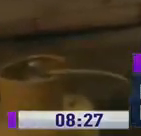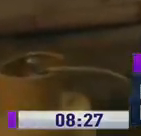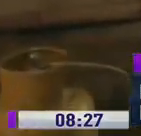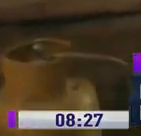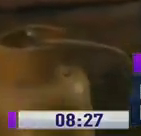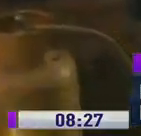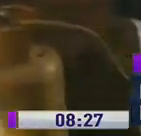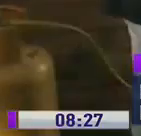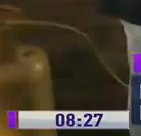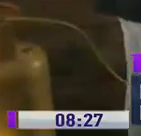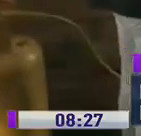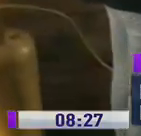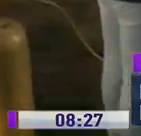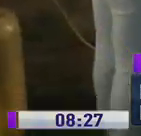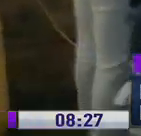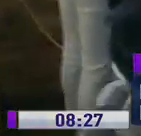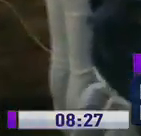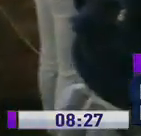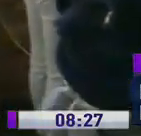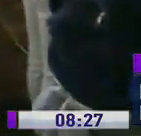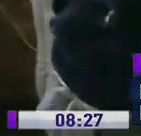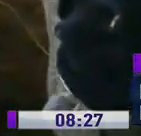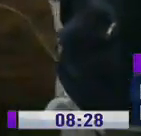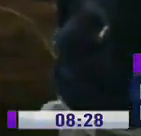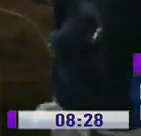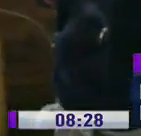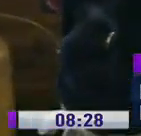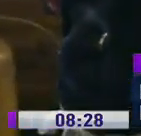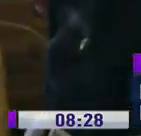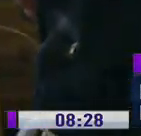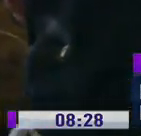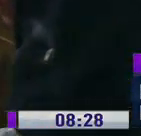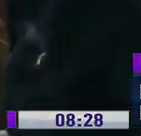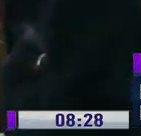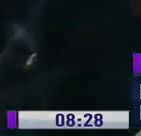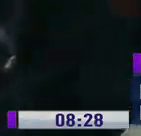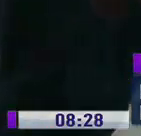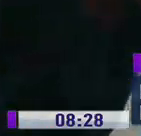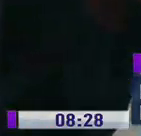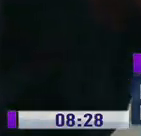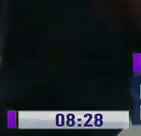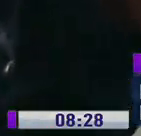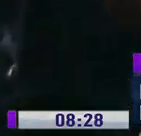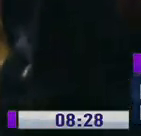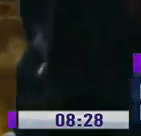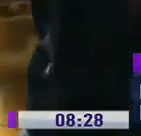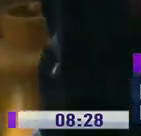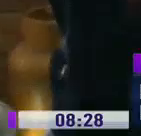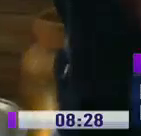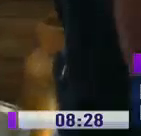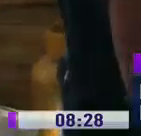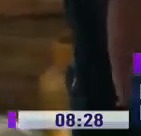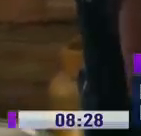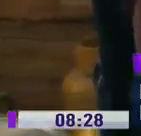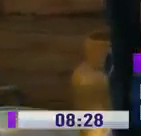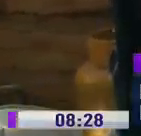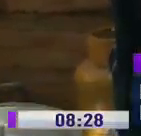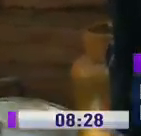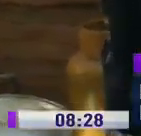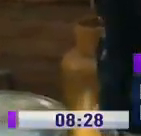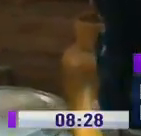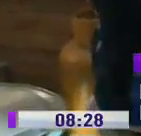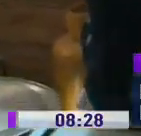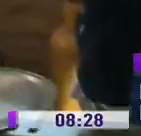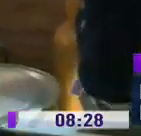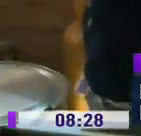Nosotros estamos ubicados aquí en la calle Alonso de Mercadillo, OE3 285 y Avenida Américas. Y mi número telefónico es el